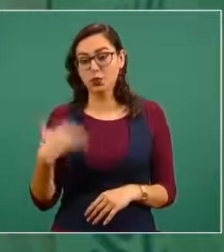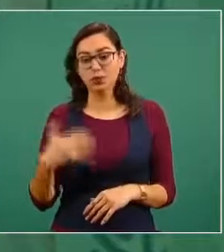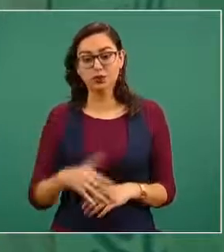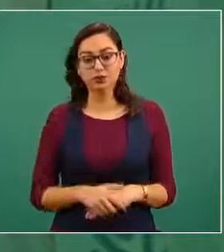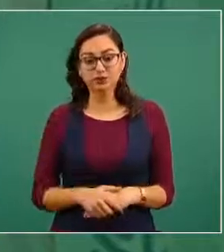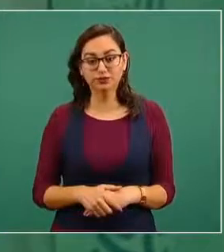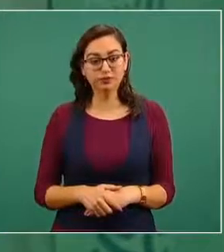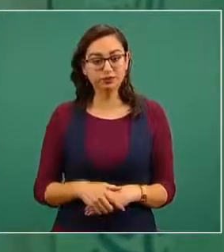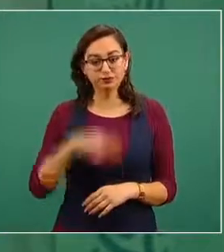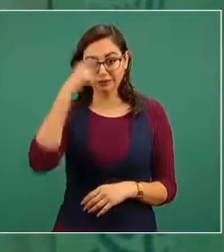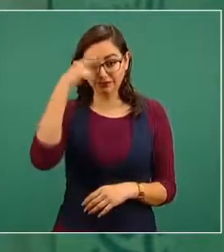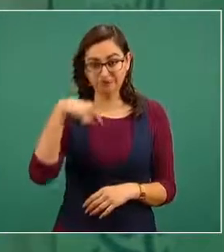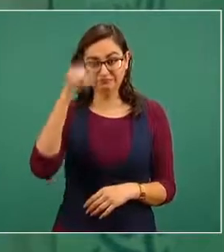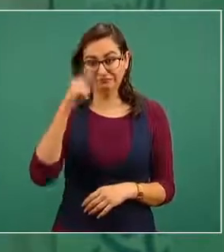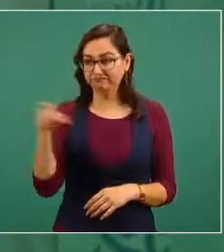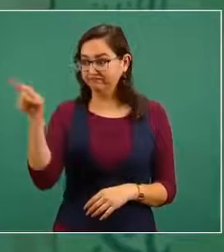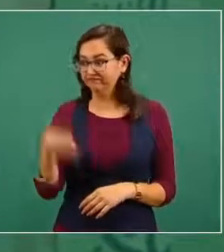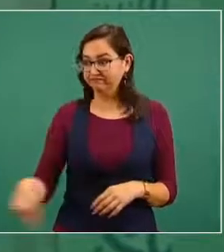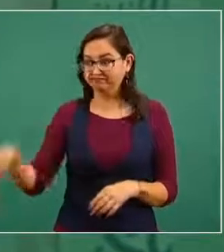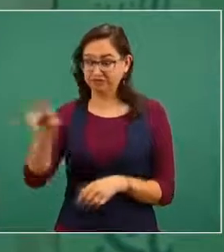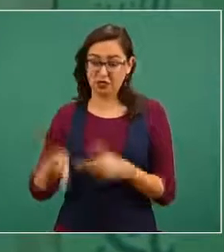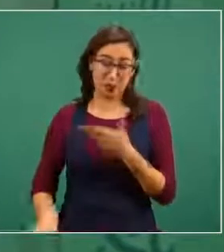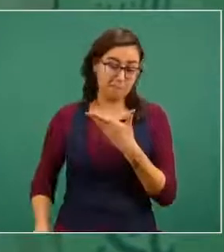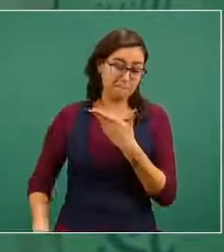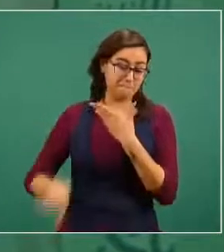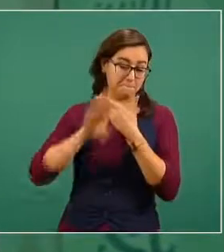triza porque